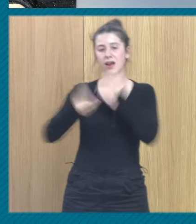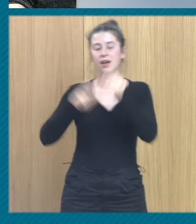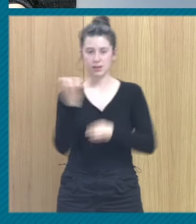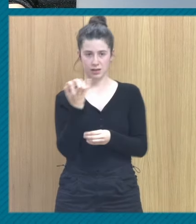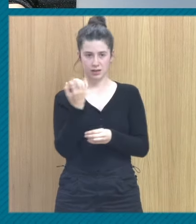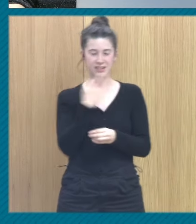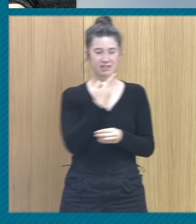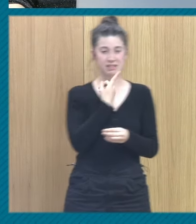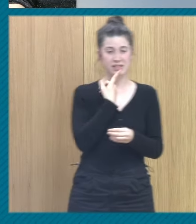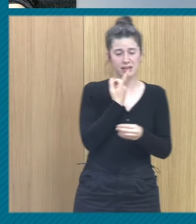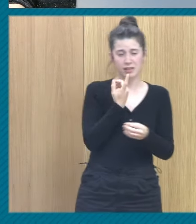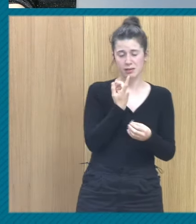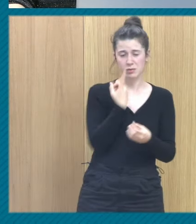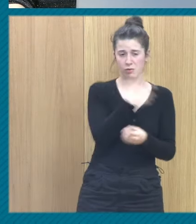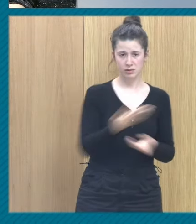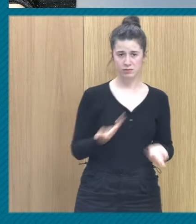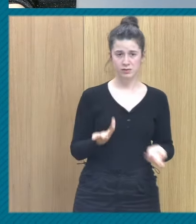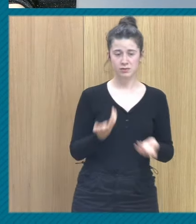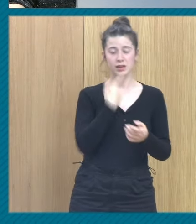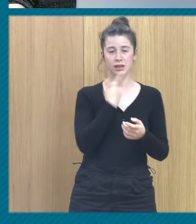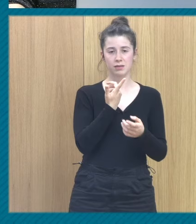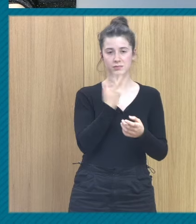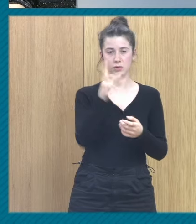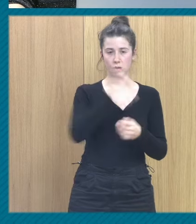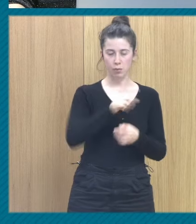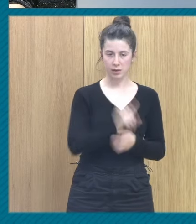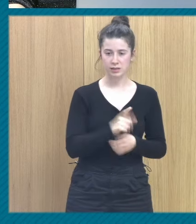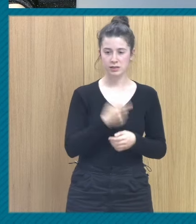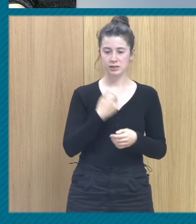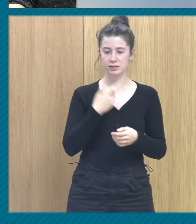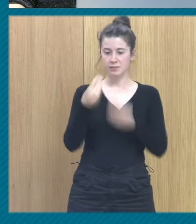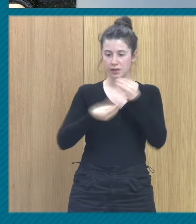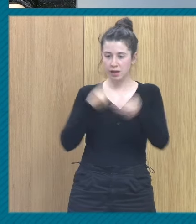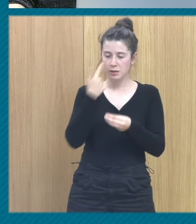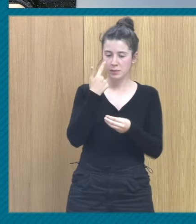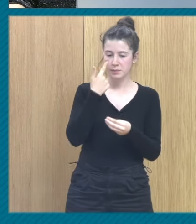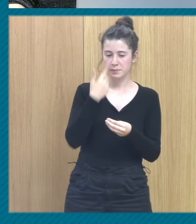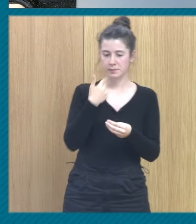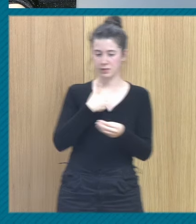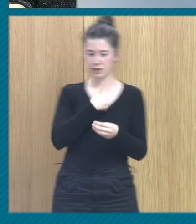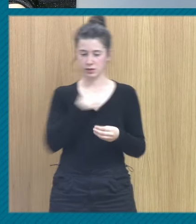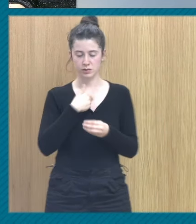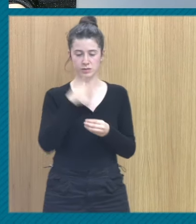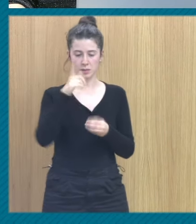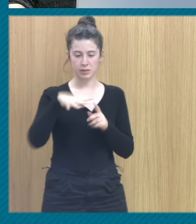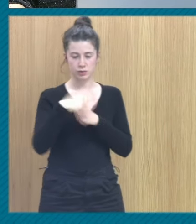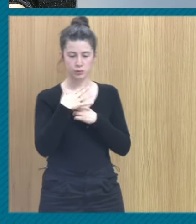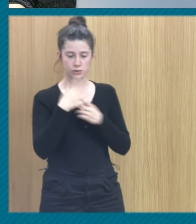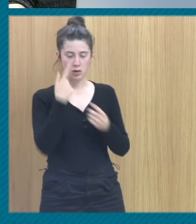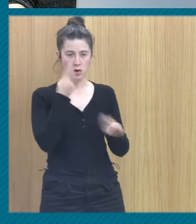y en ese lo que la gente hace hay que evaluar cómo están situándose y cómo están colocando su experiencia traumática